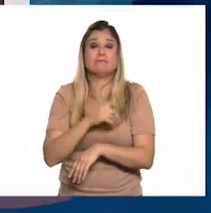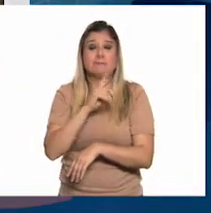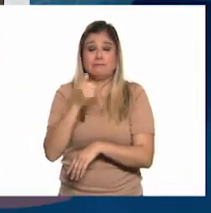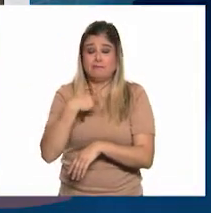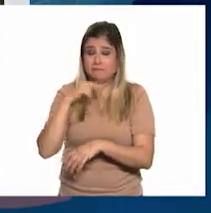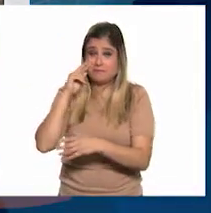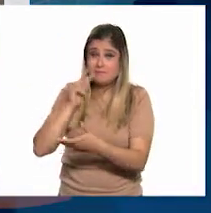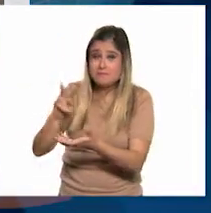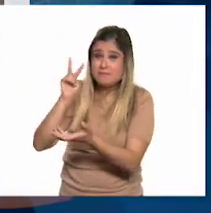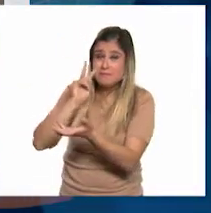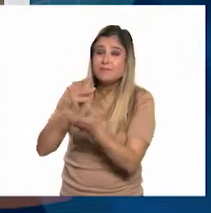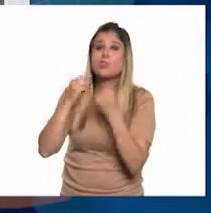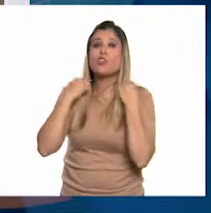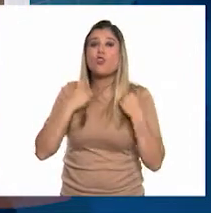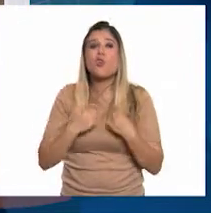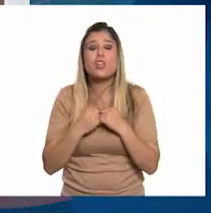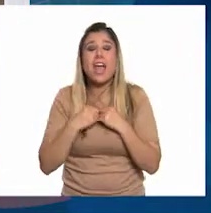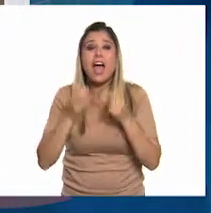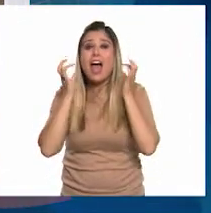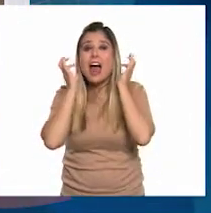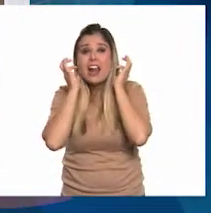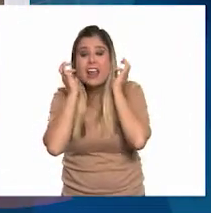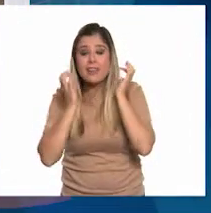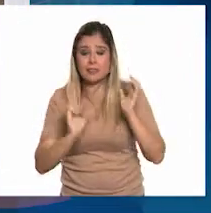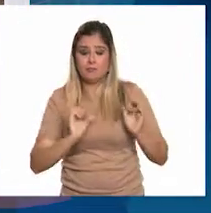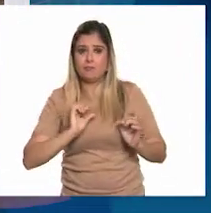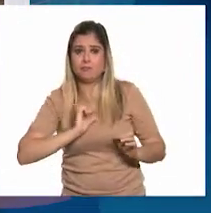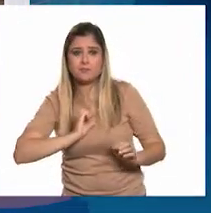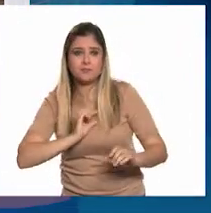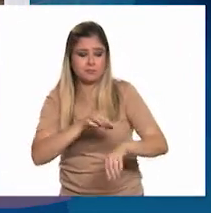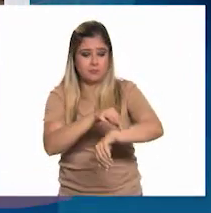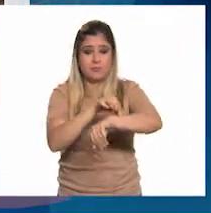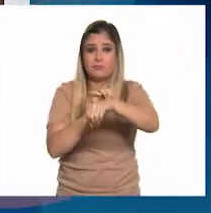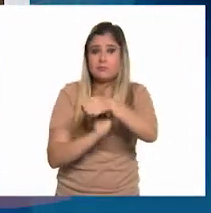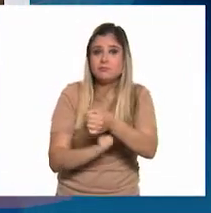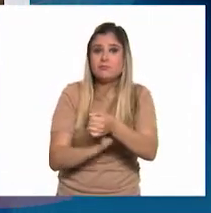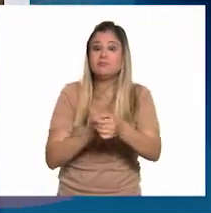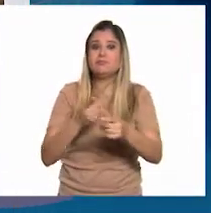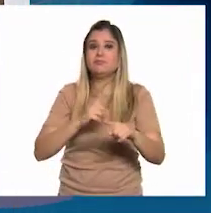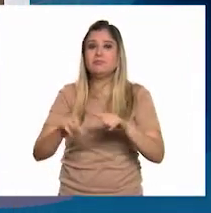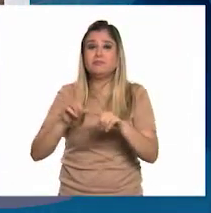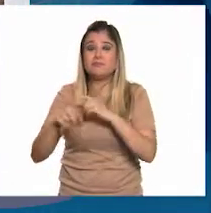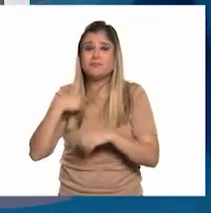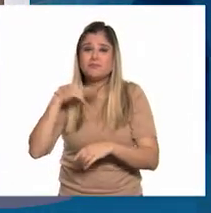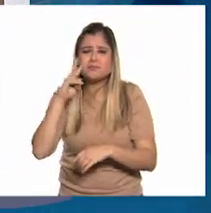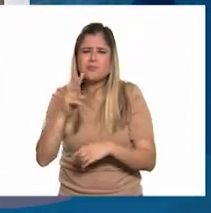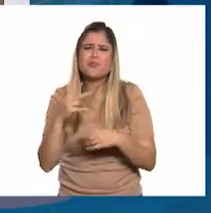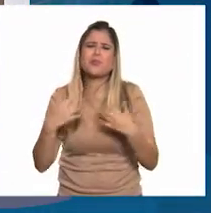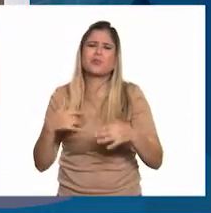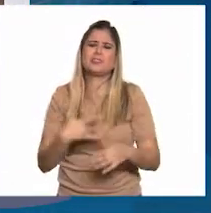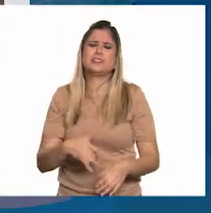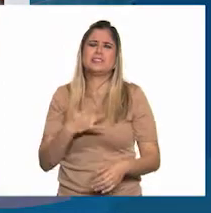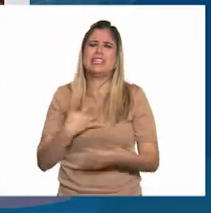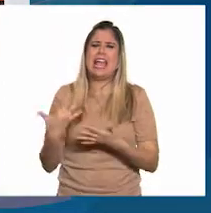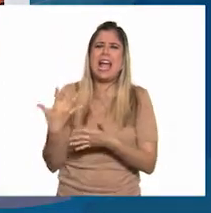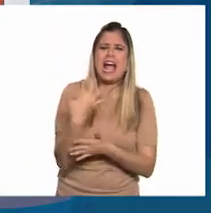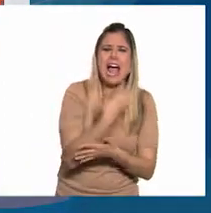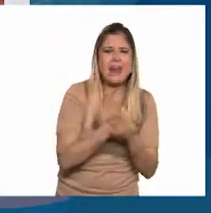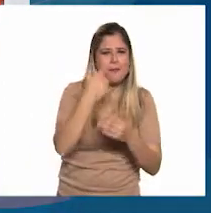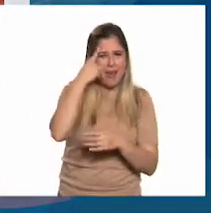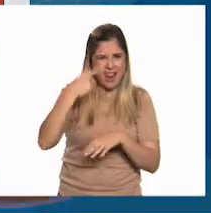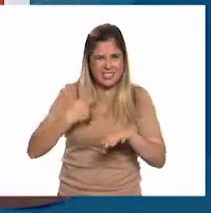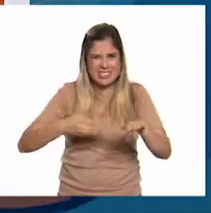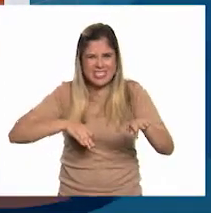miraba en collares, aretes, dijes y me dio muchas ganas de ver cómo poder